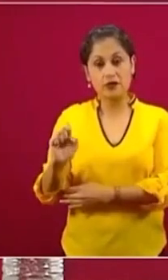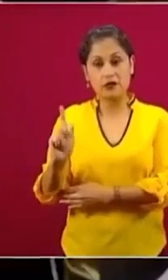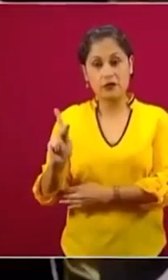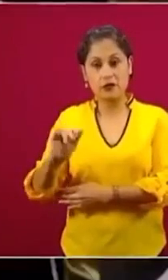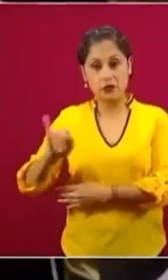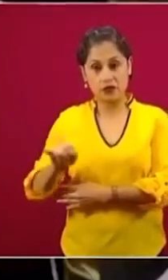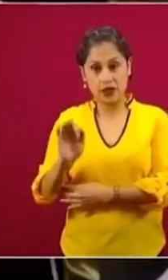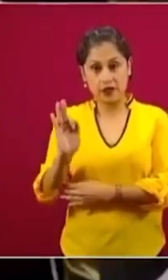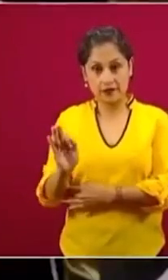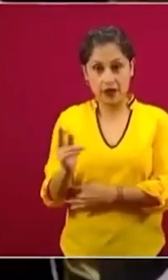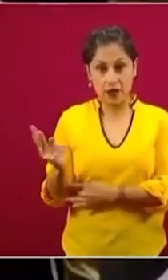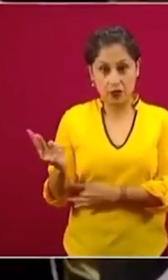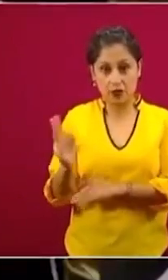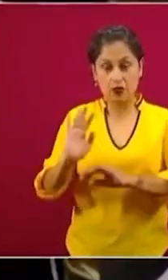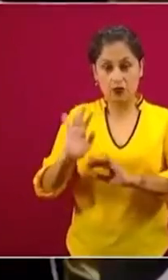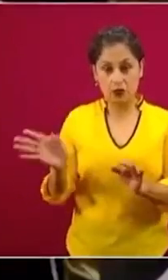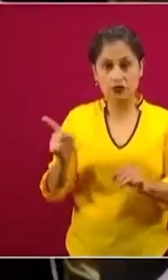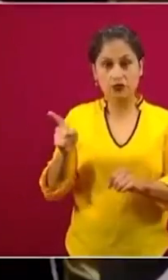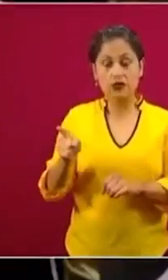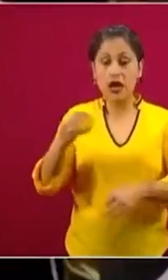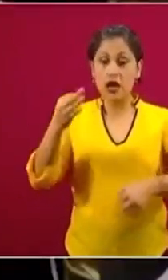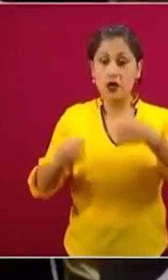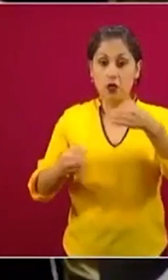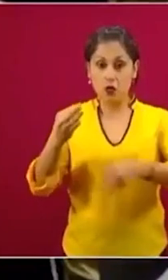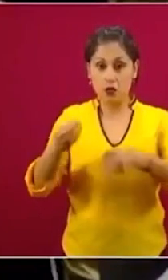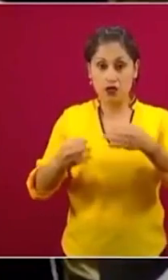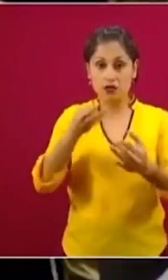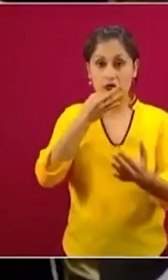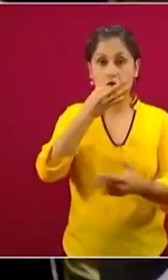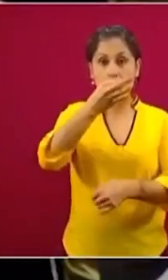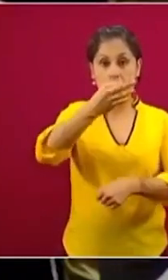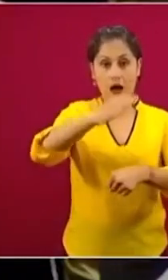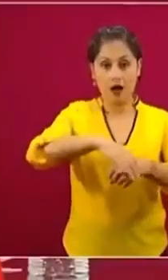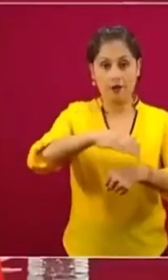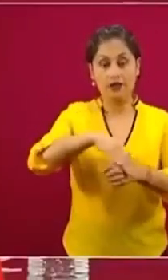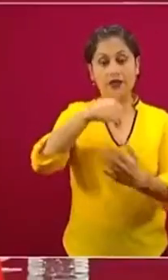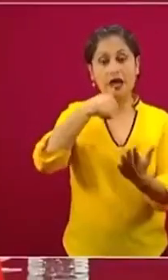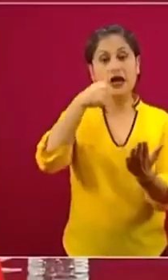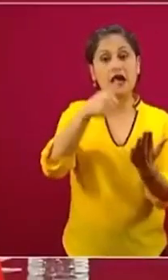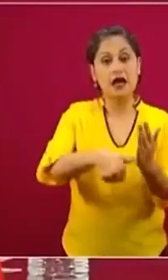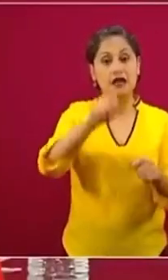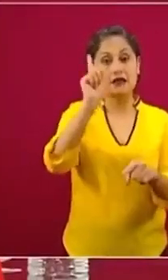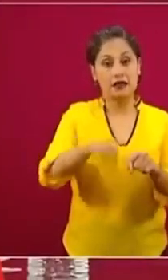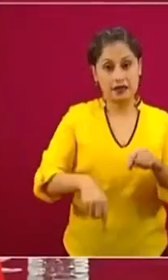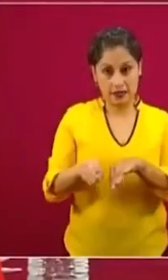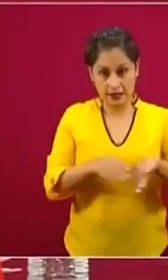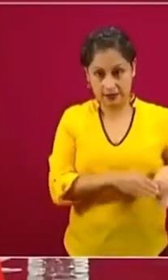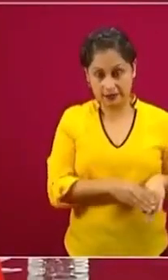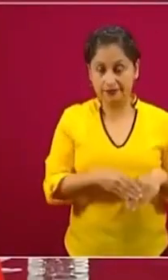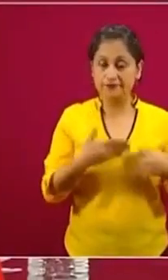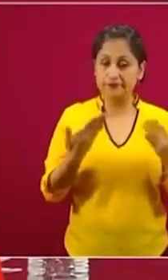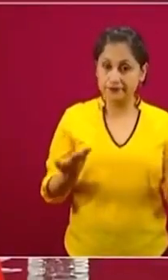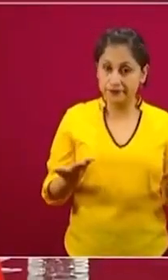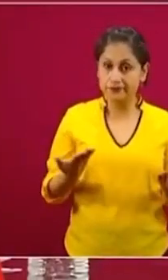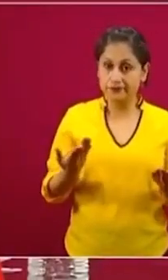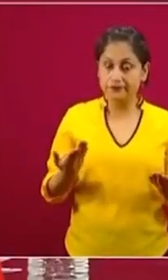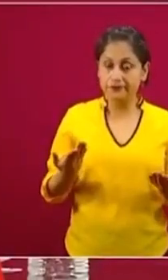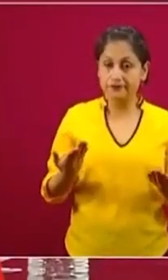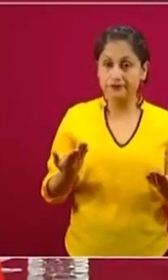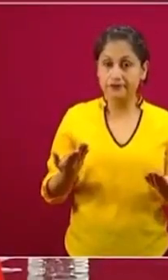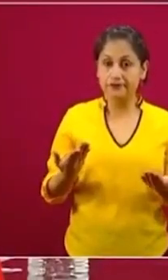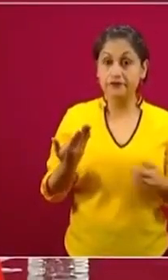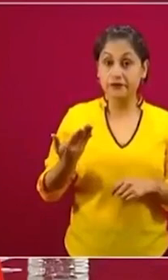establece como medidas cautelares, que es bajar la carta. Durante todo este tiempo, las que se emitieron